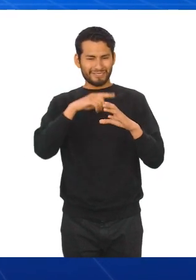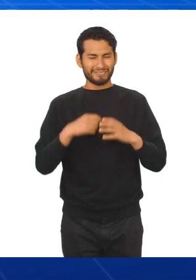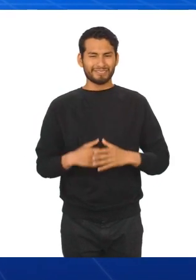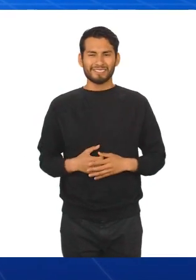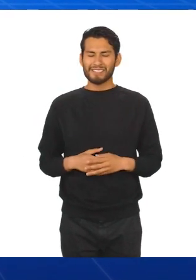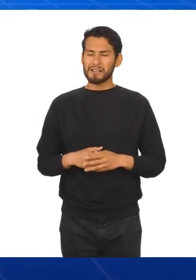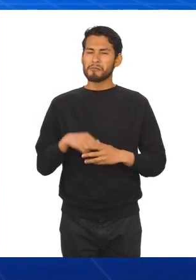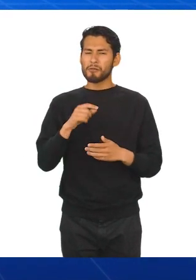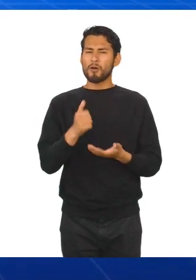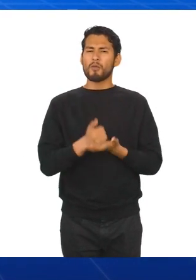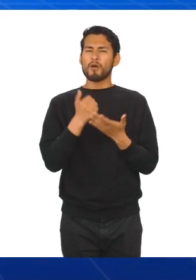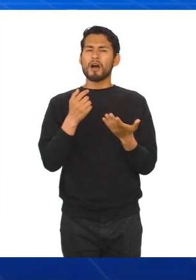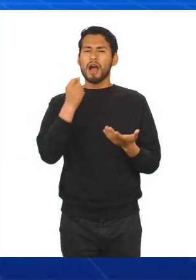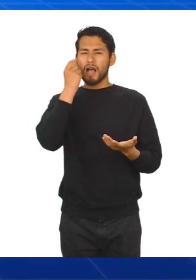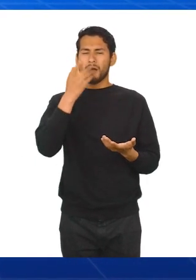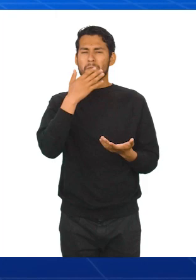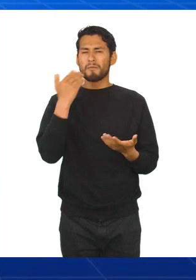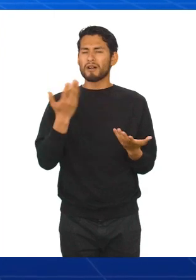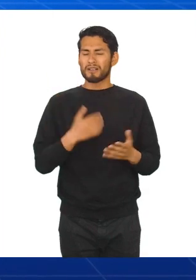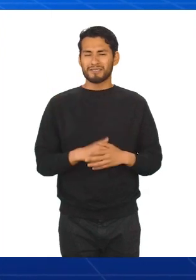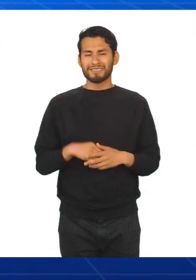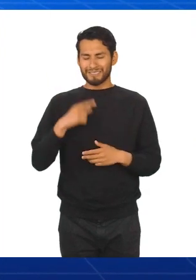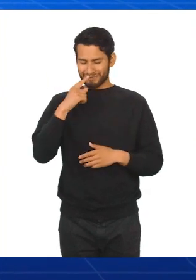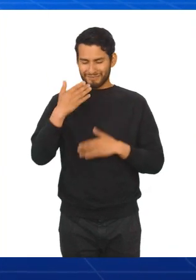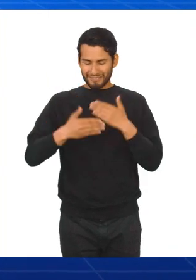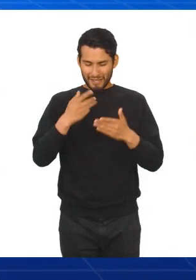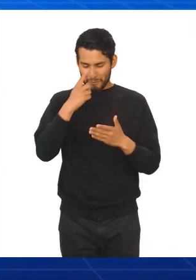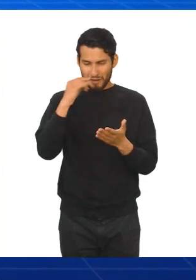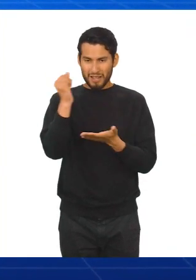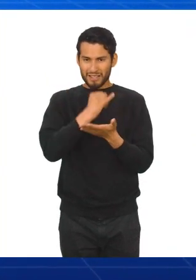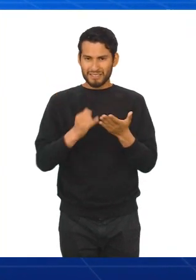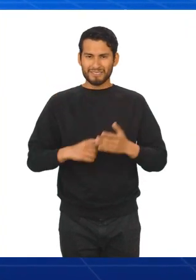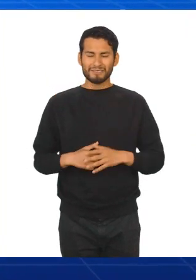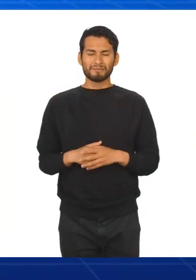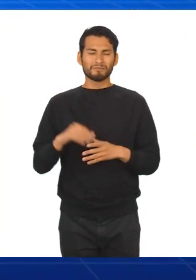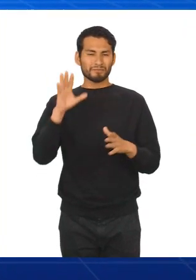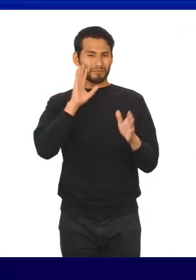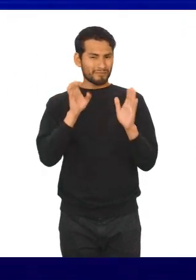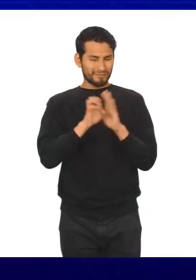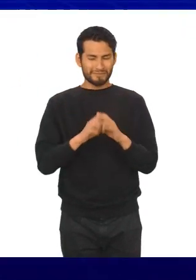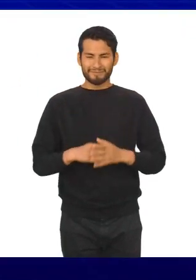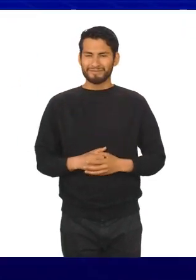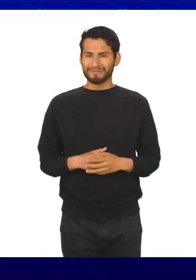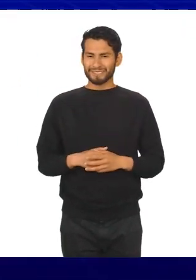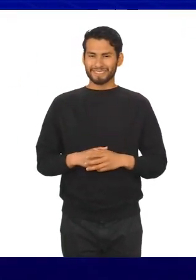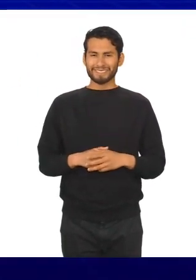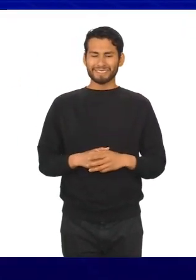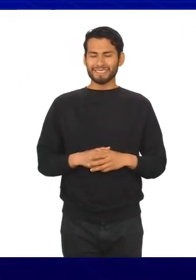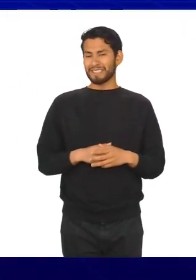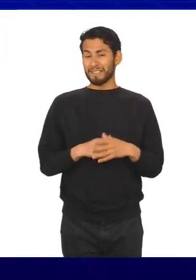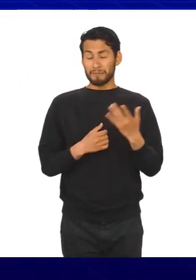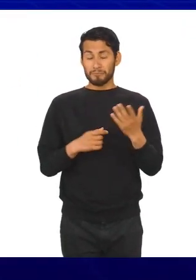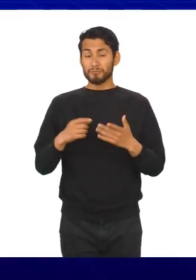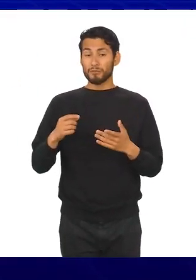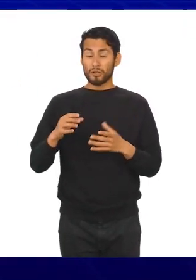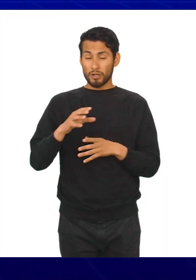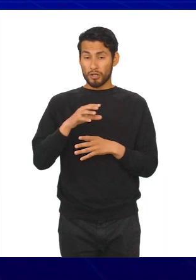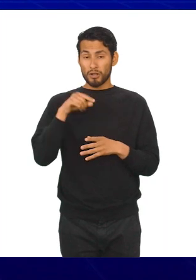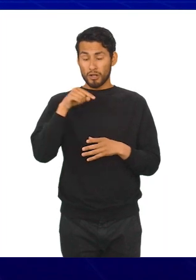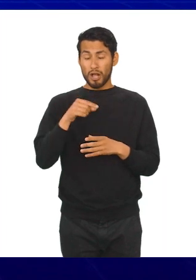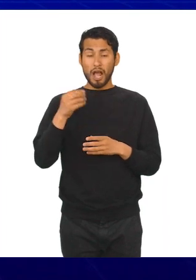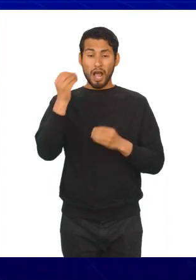el gráfico de torta. Esto nos ayudará a entender mejor los pasos para graficarlo. Por ejemplo, se puede